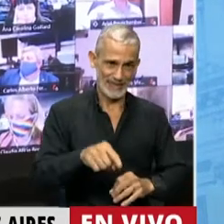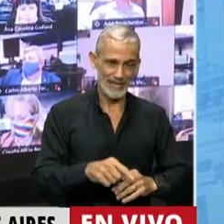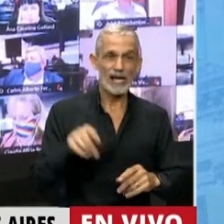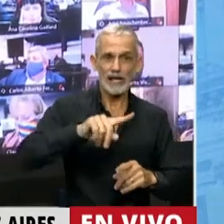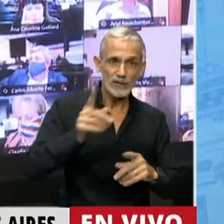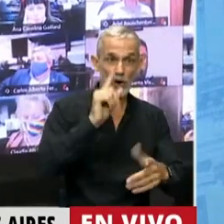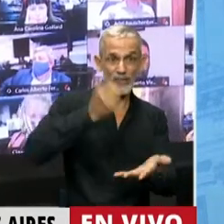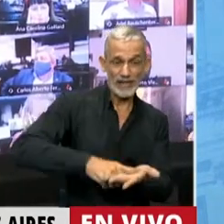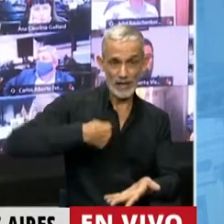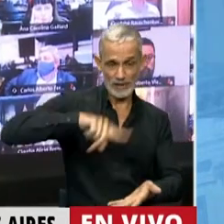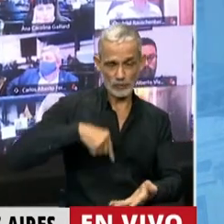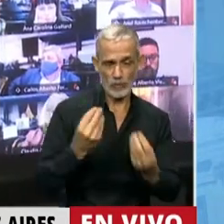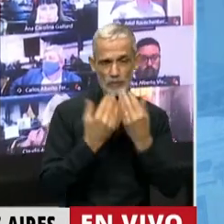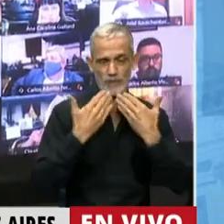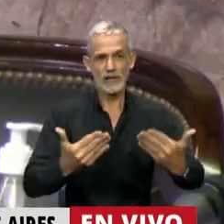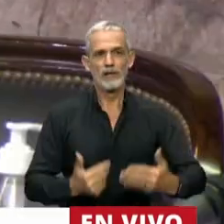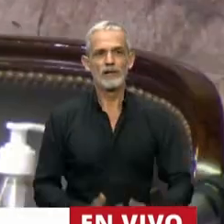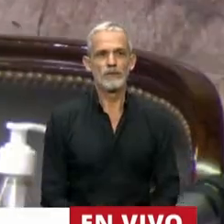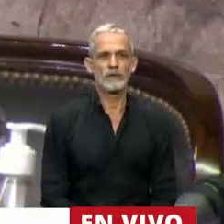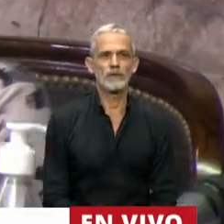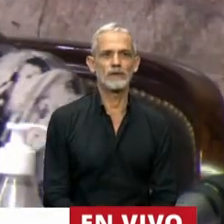trata nuestro dictamen alternativo. Muchas gracias.